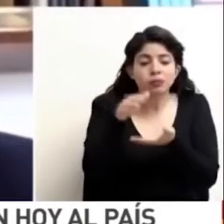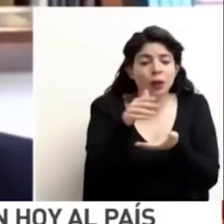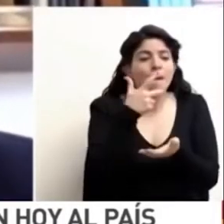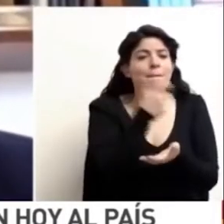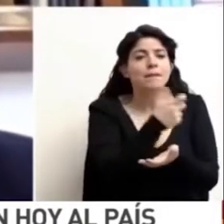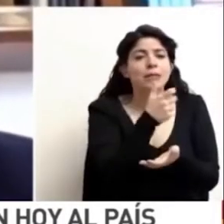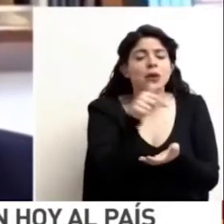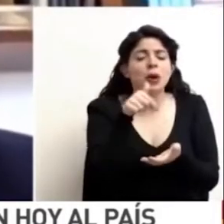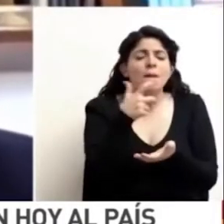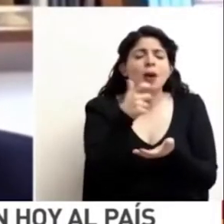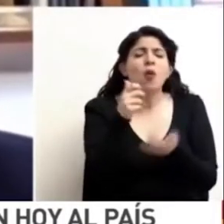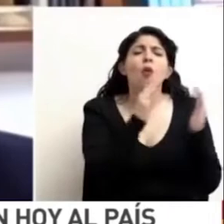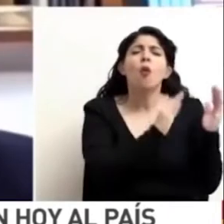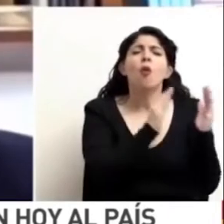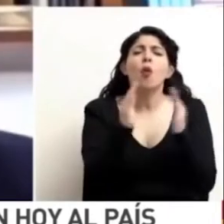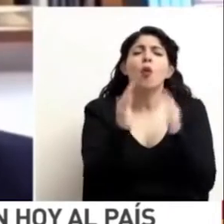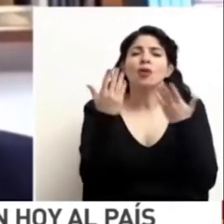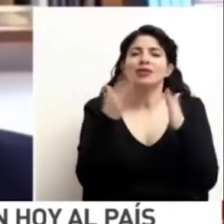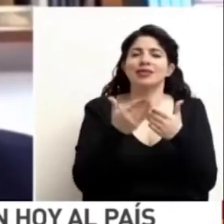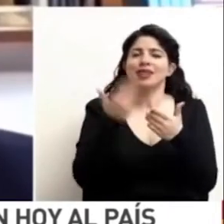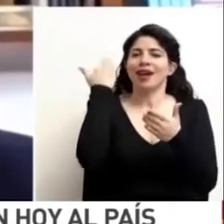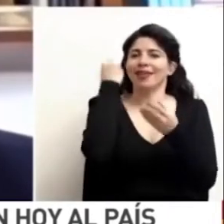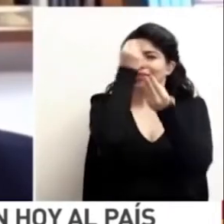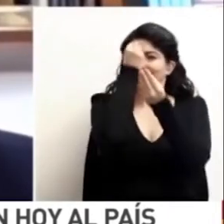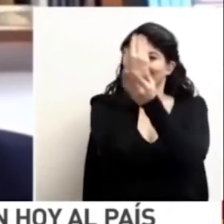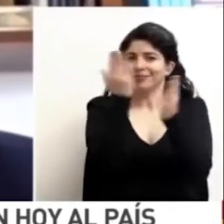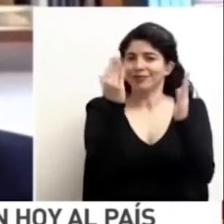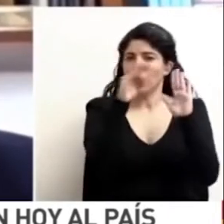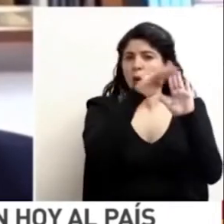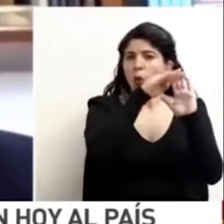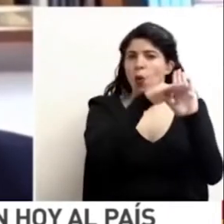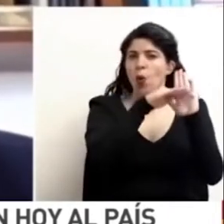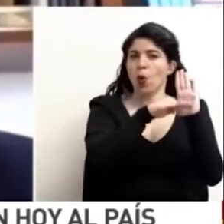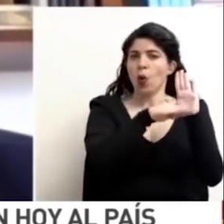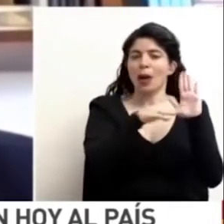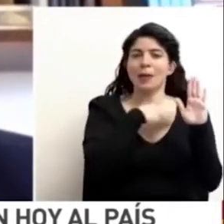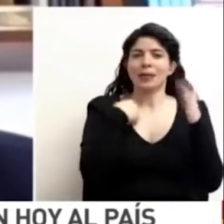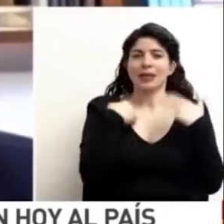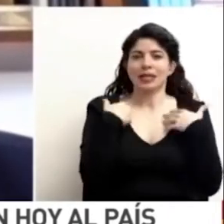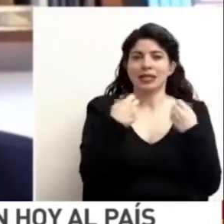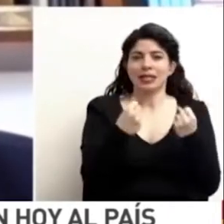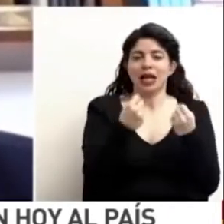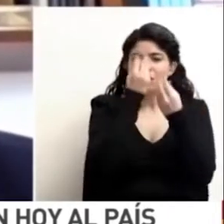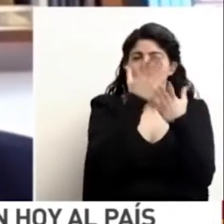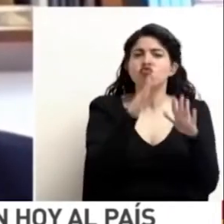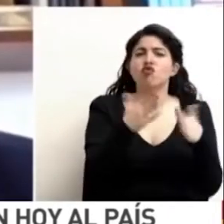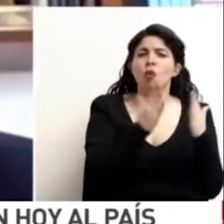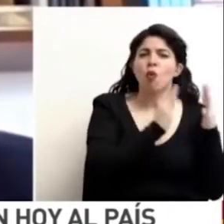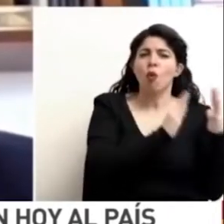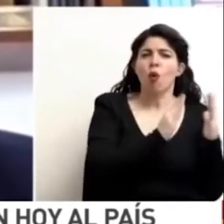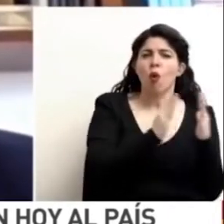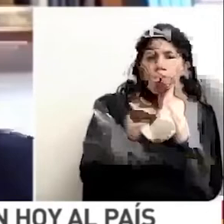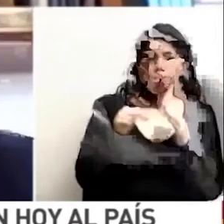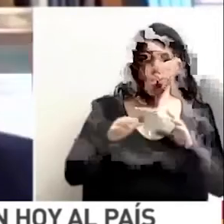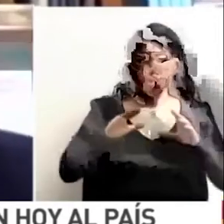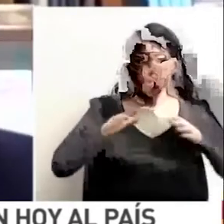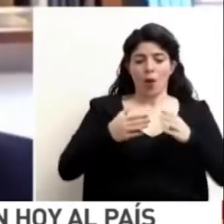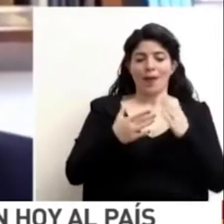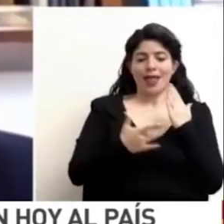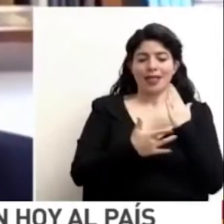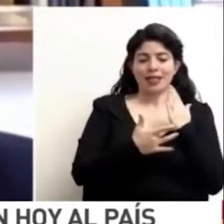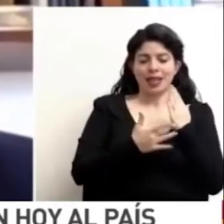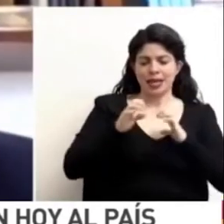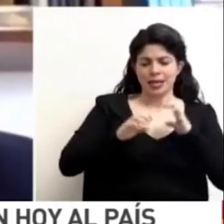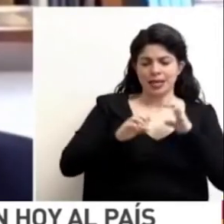priorización que ya hizo pública el Ministerio de Salud y toda la comisión encargada de una forma técnica de generar